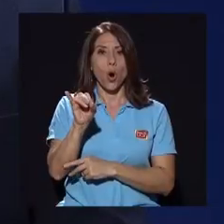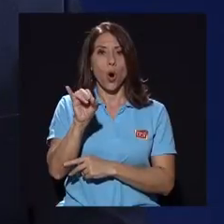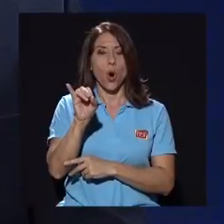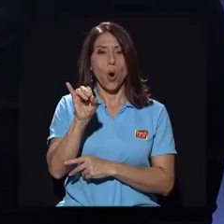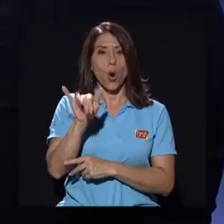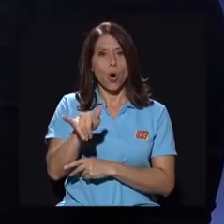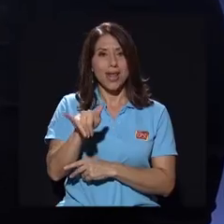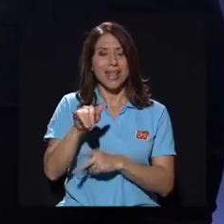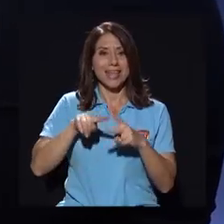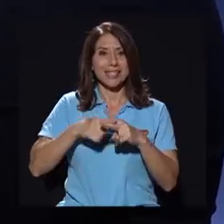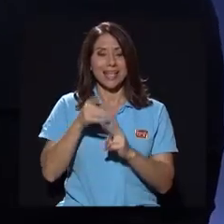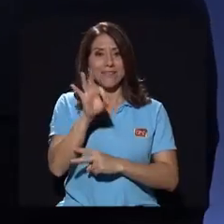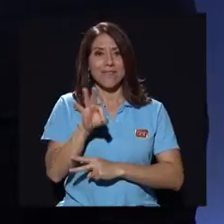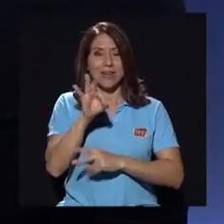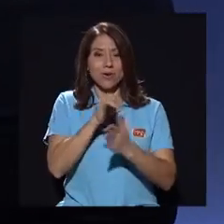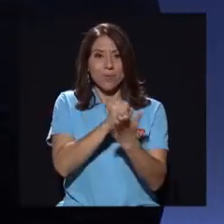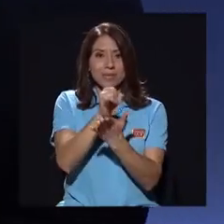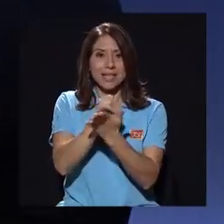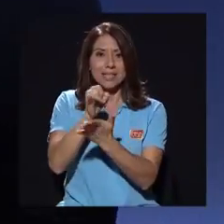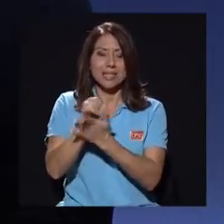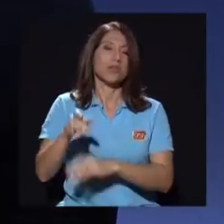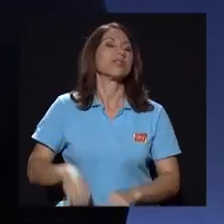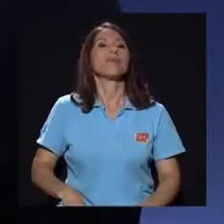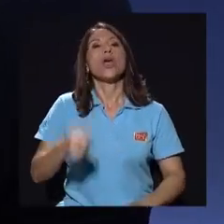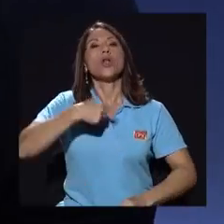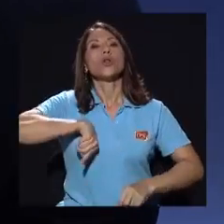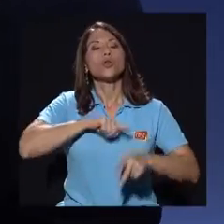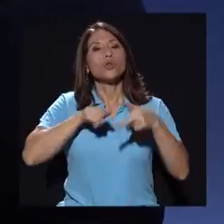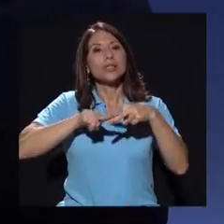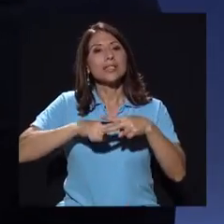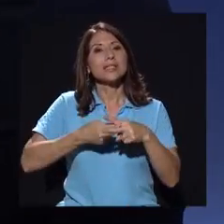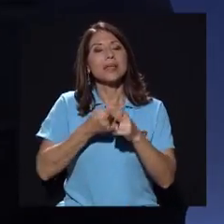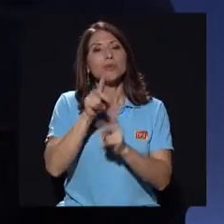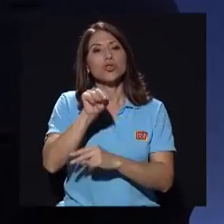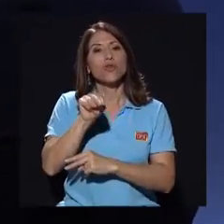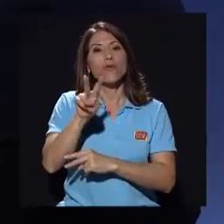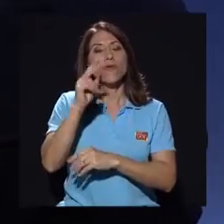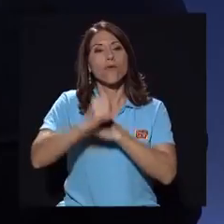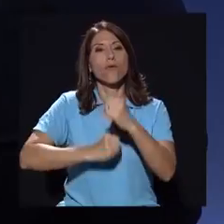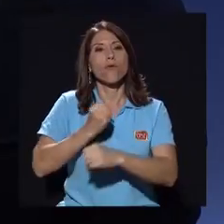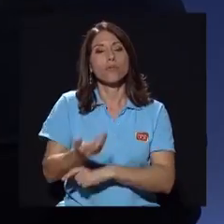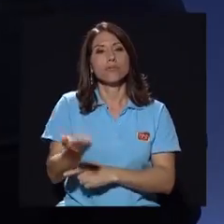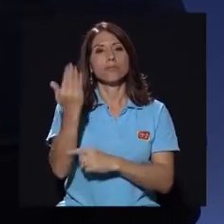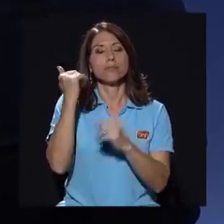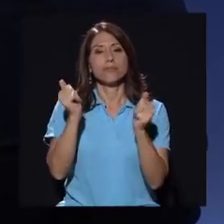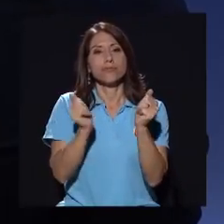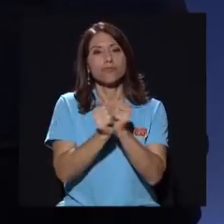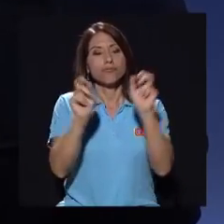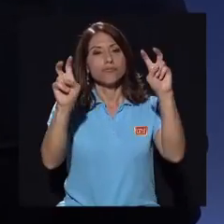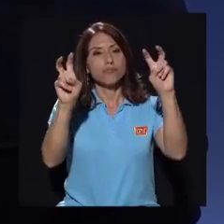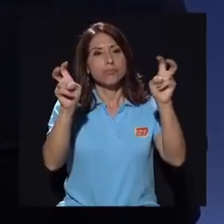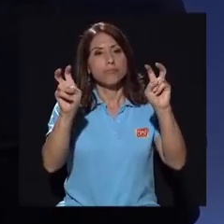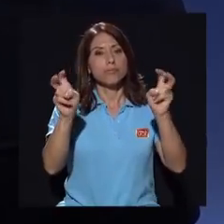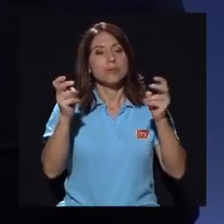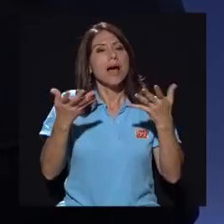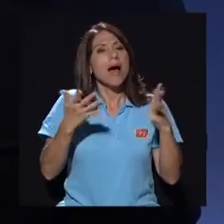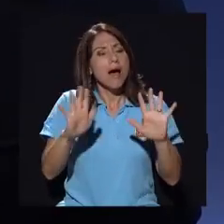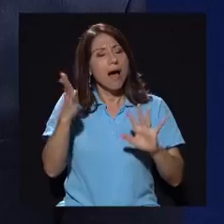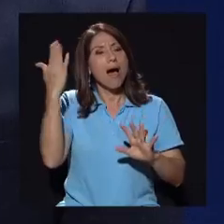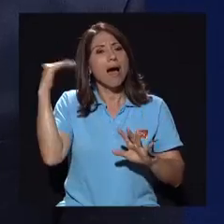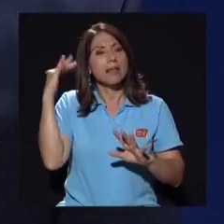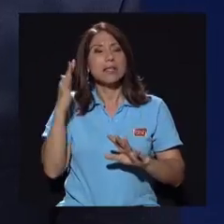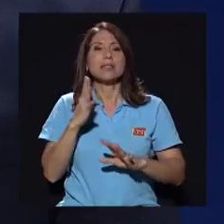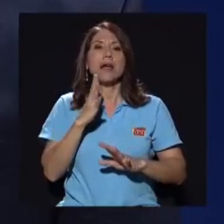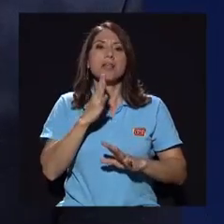investigaciones. Bueno, nosotros iniciamos a partir del noviembre del año pasado retomando algunos temas que ya habían sido